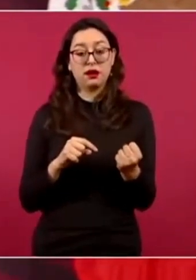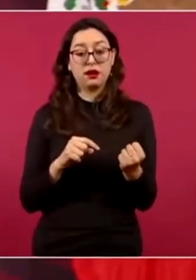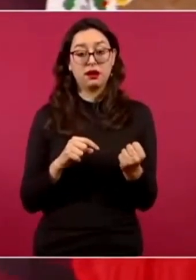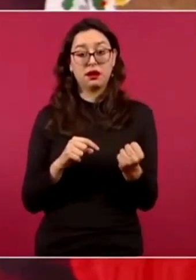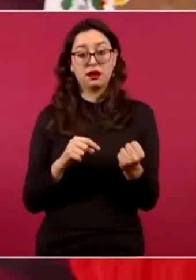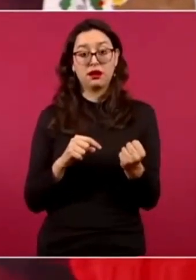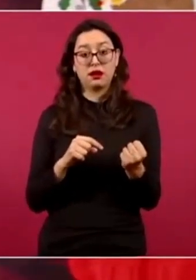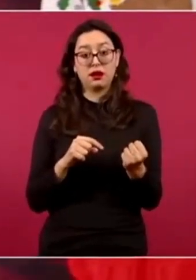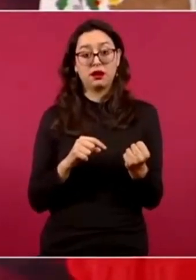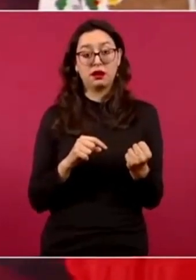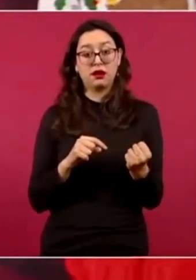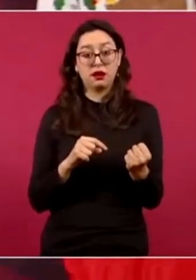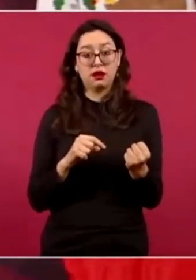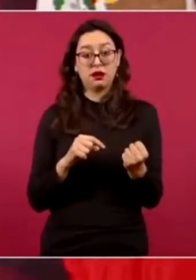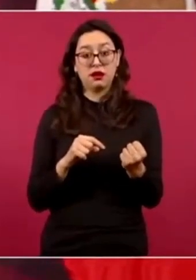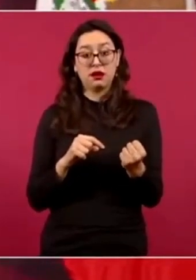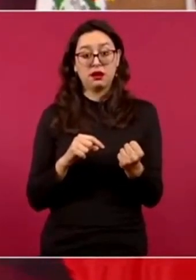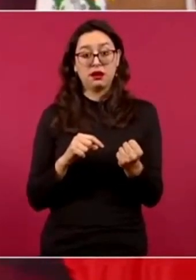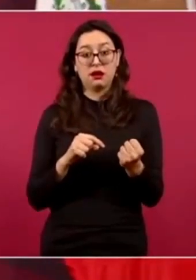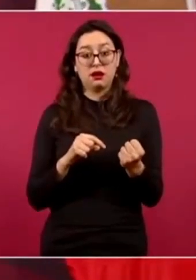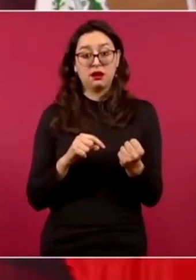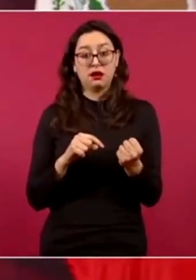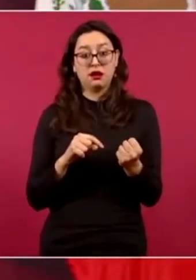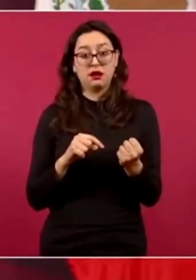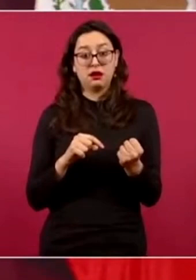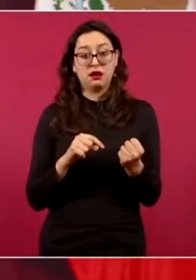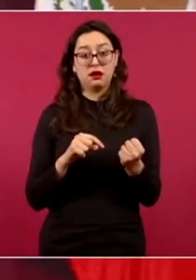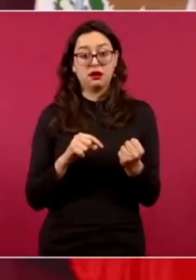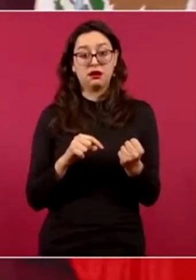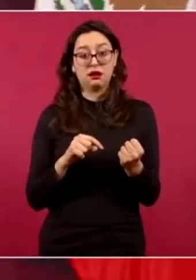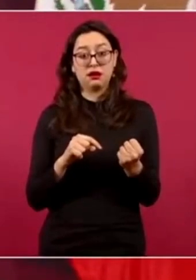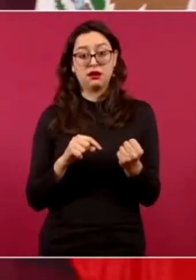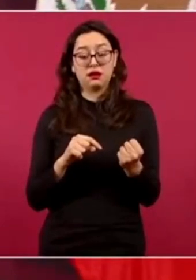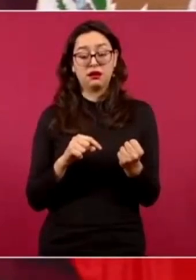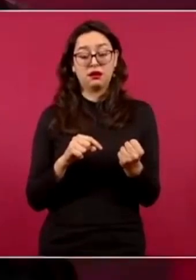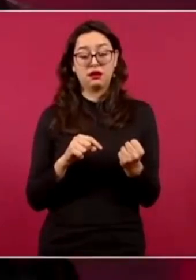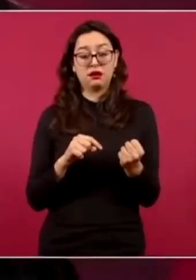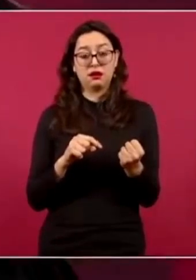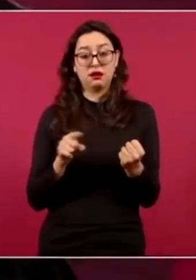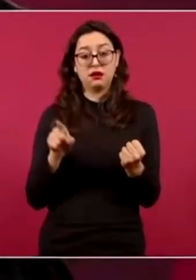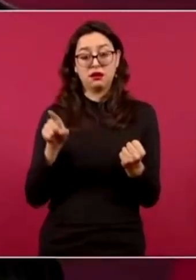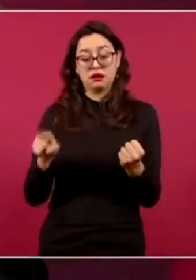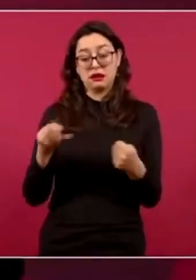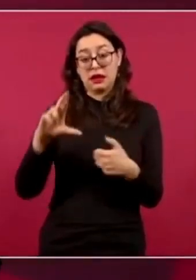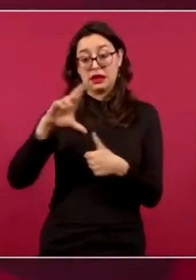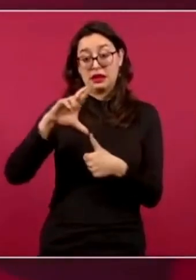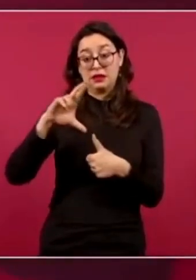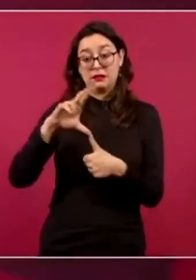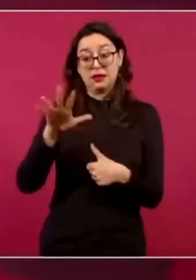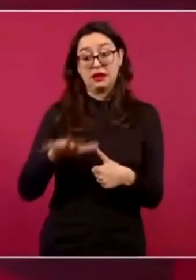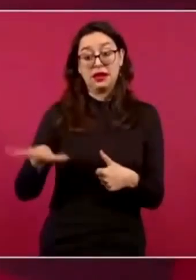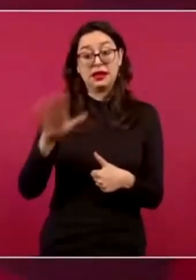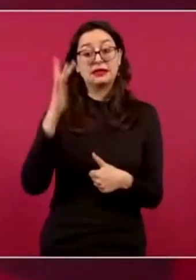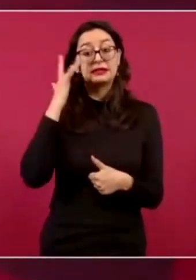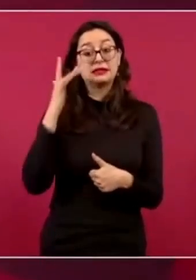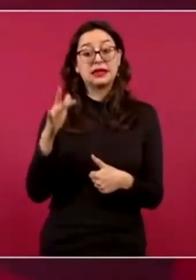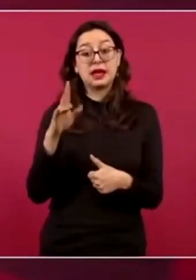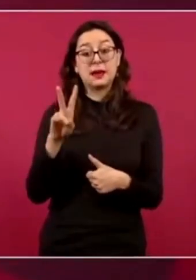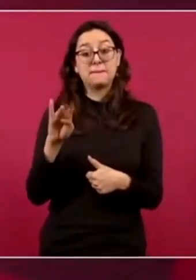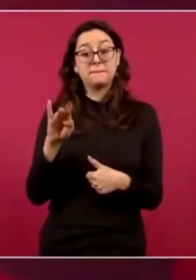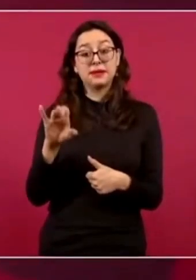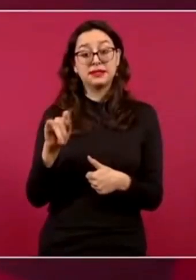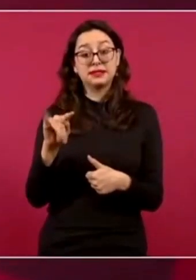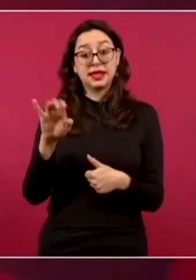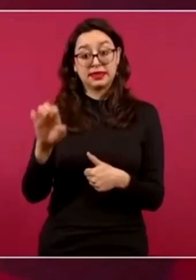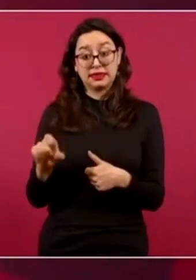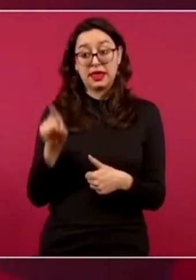presidente de San Vicente del Caribe que es el presidente de la